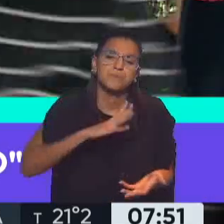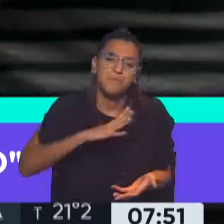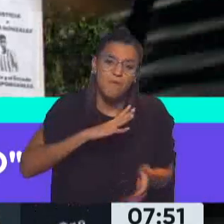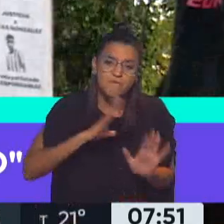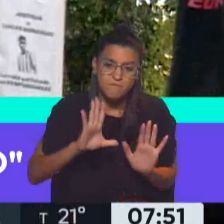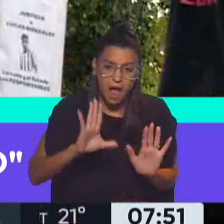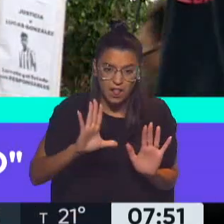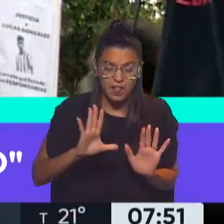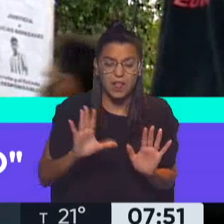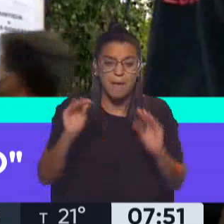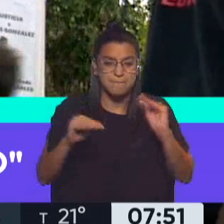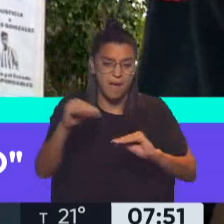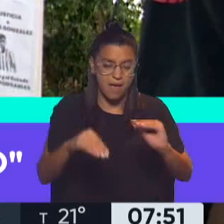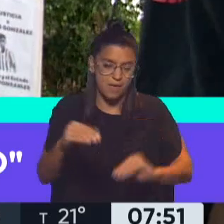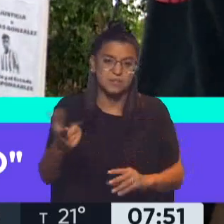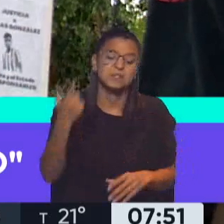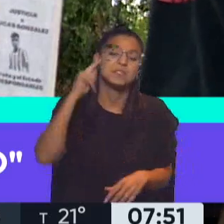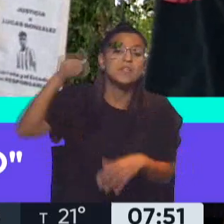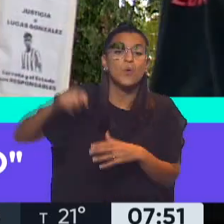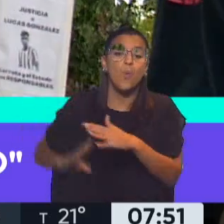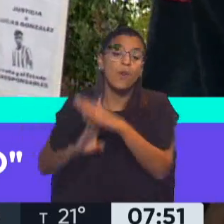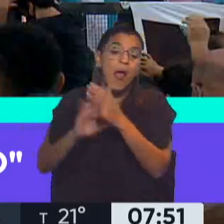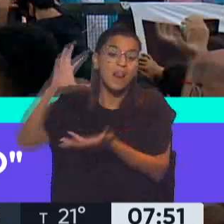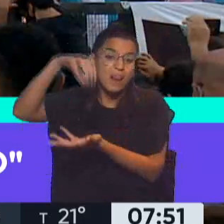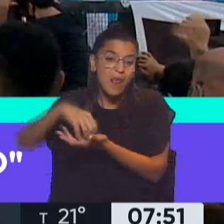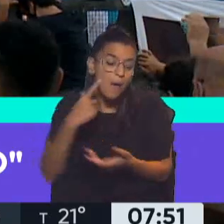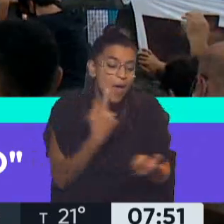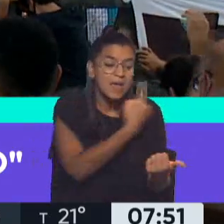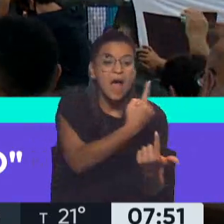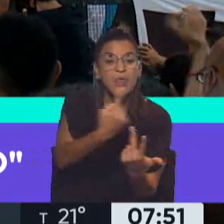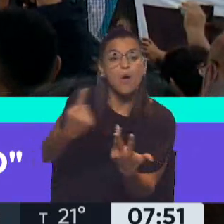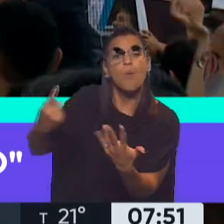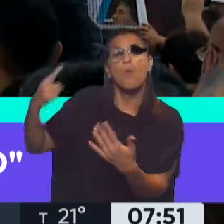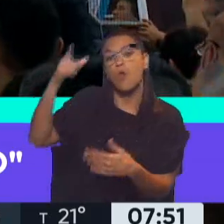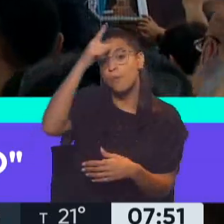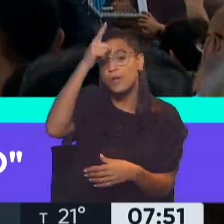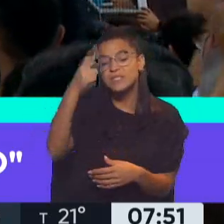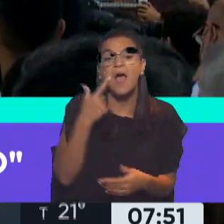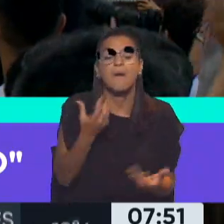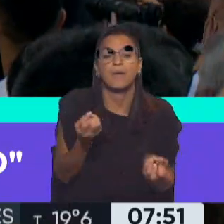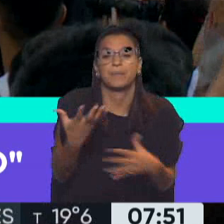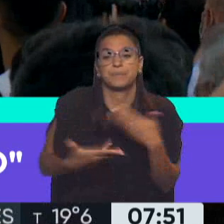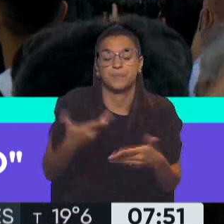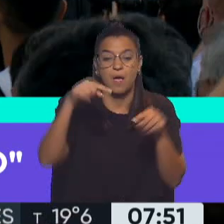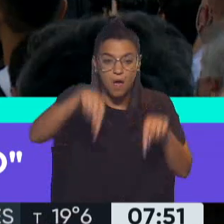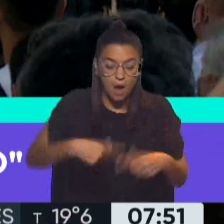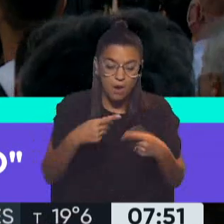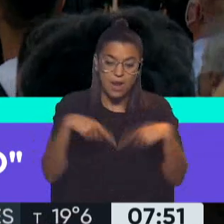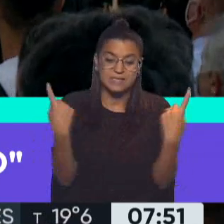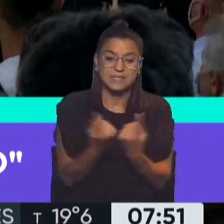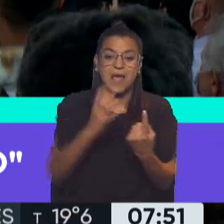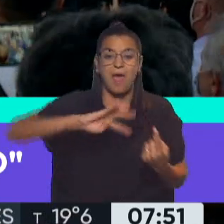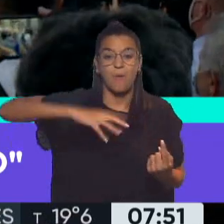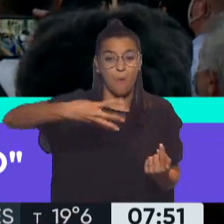pues seguramente en el buce oral se harán las calificaciones concretas a cada uno de los policías. Yo creo que ahora la Cámara de la Sala Cuarta,